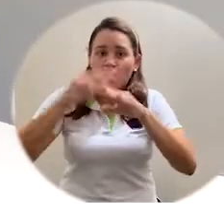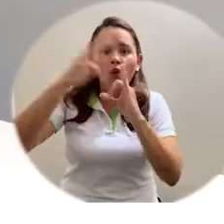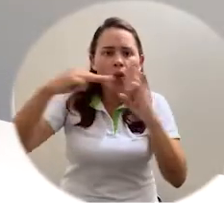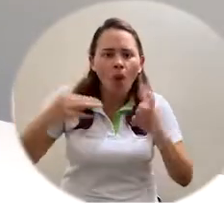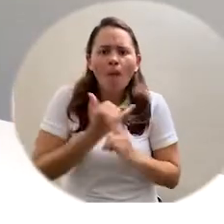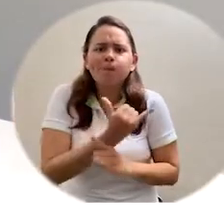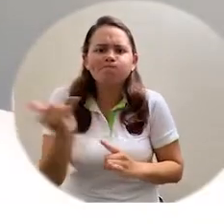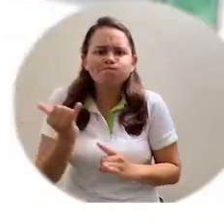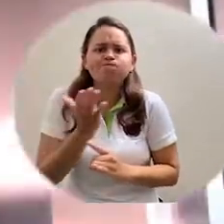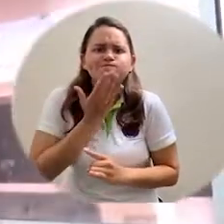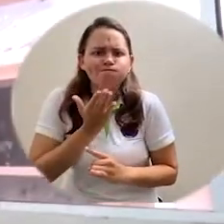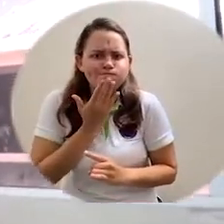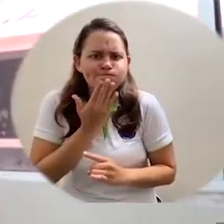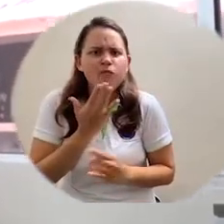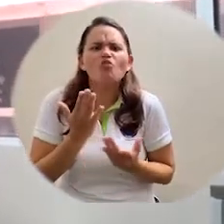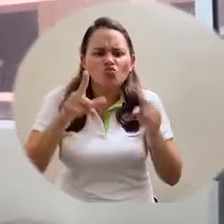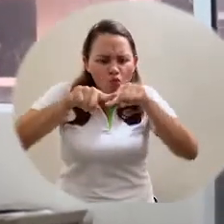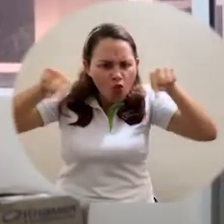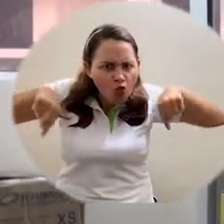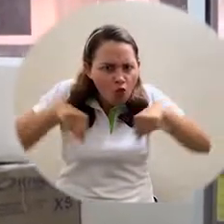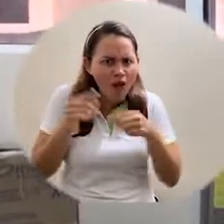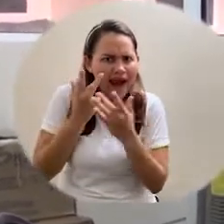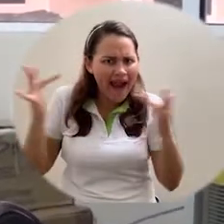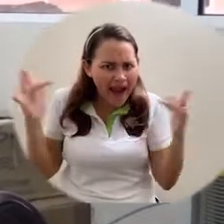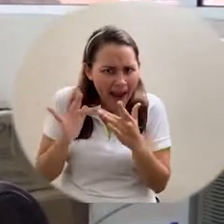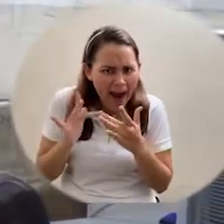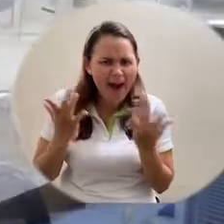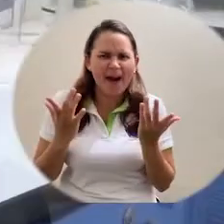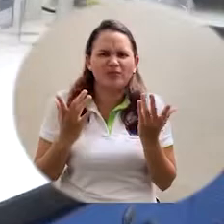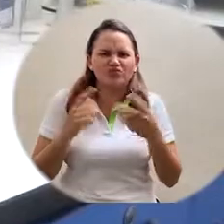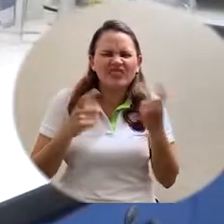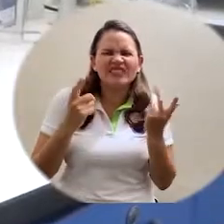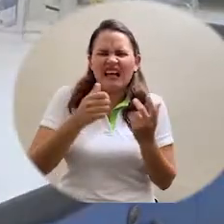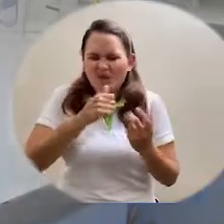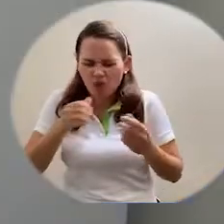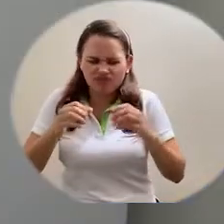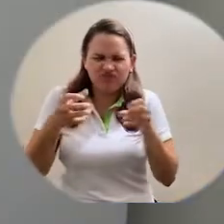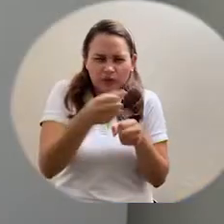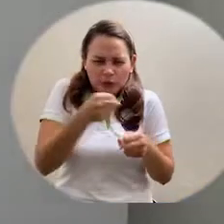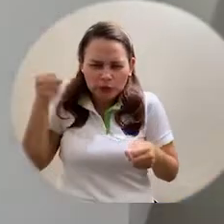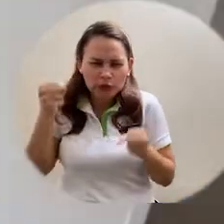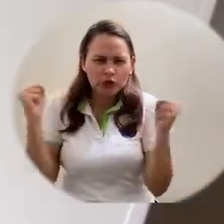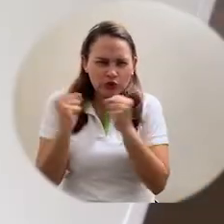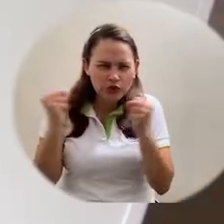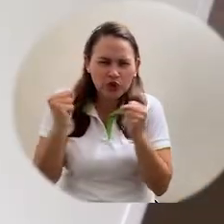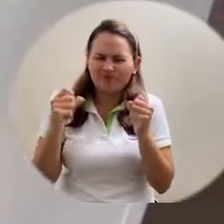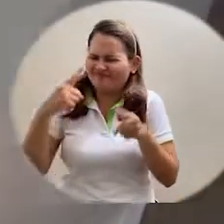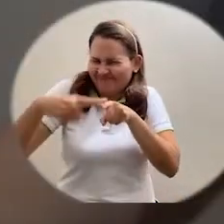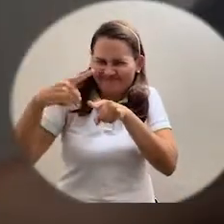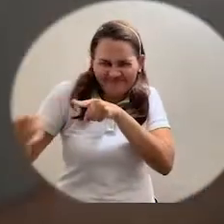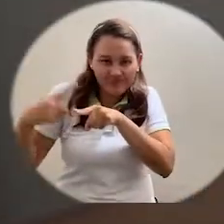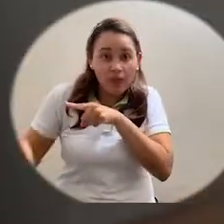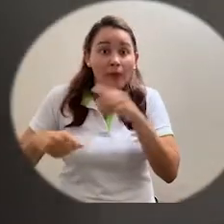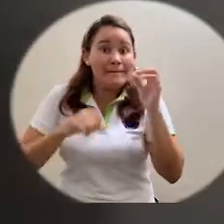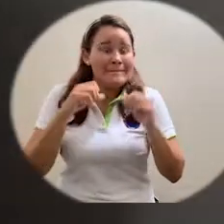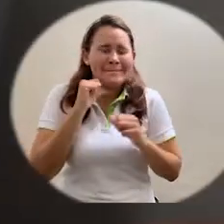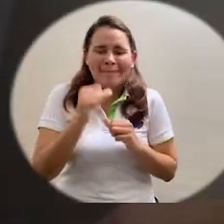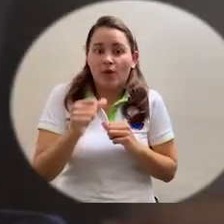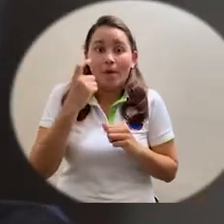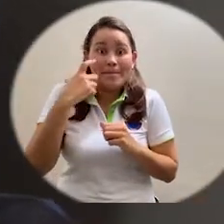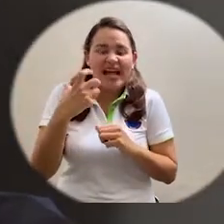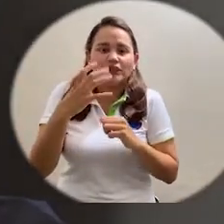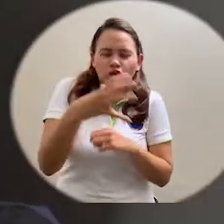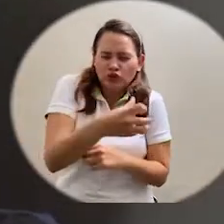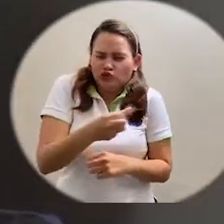especializados requeridos como una cabina de bioseguridad tipo 2, centrífugas, neveras, congeladores, un ultracongelador de menos